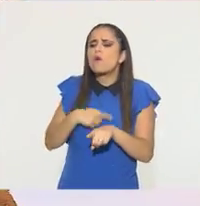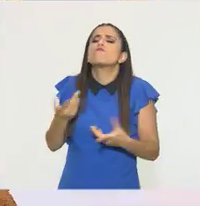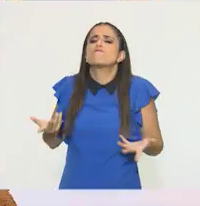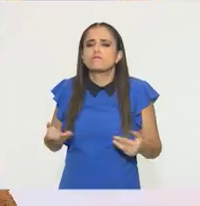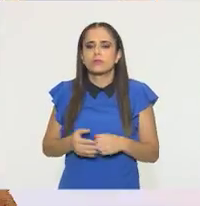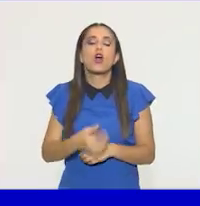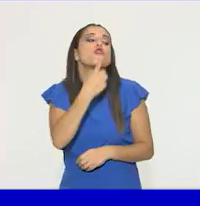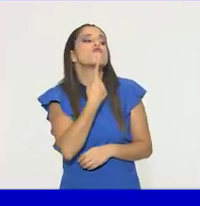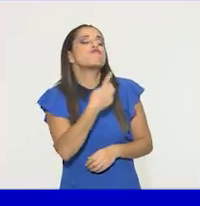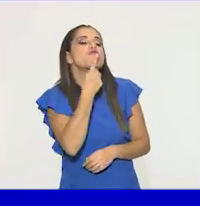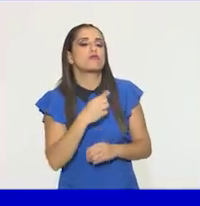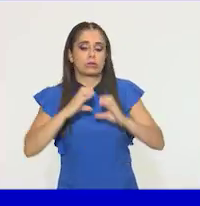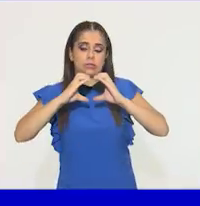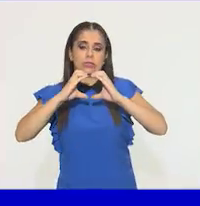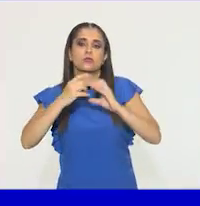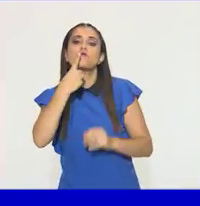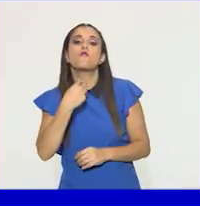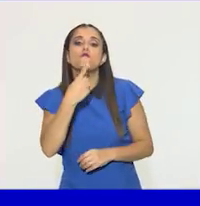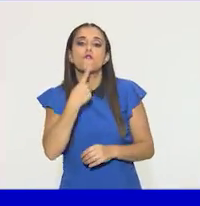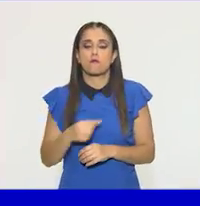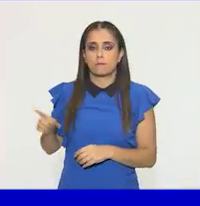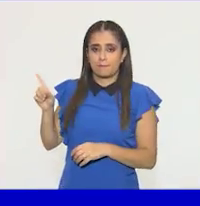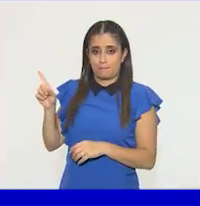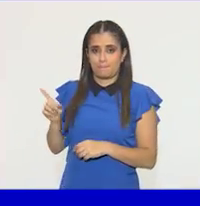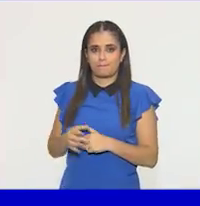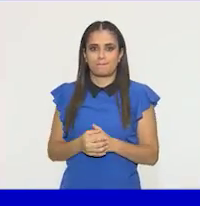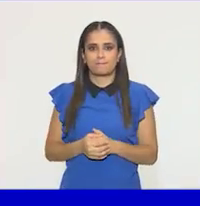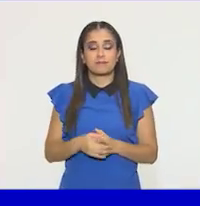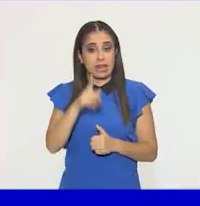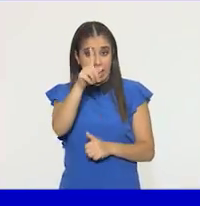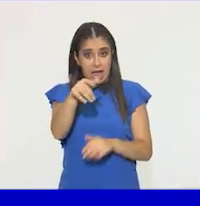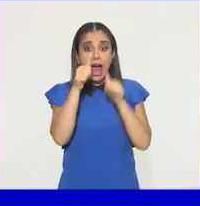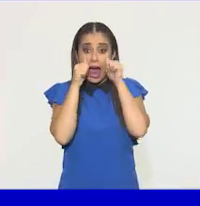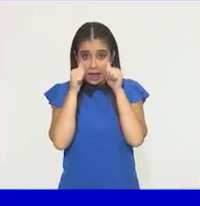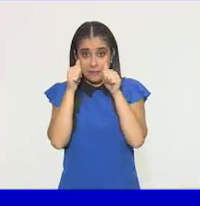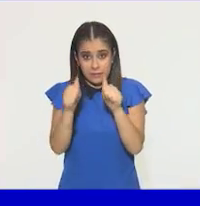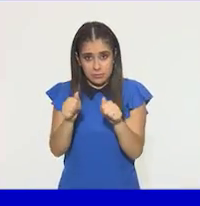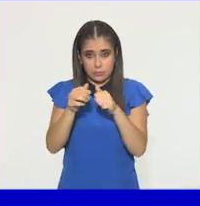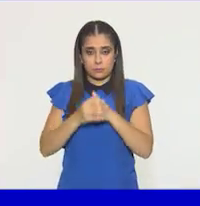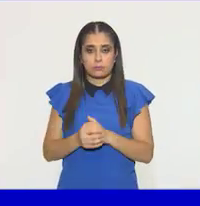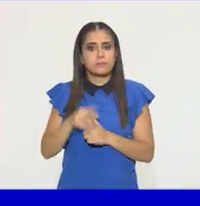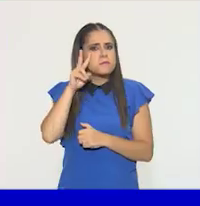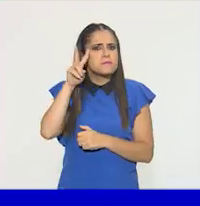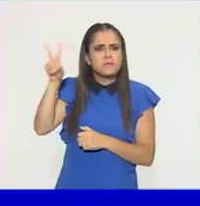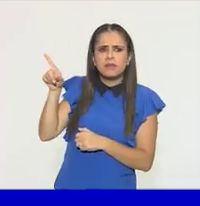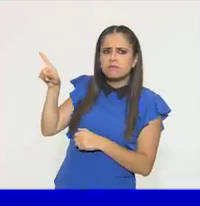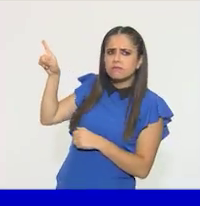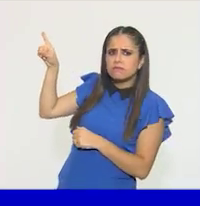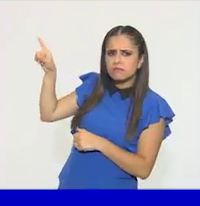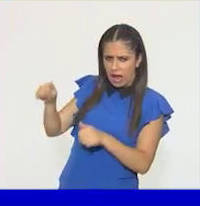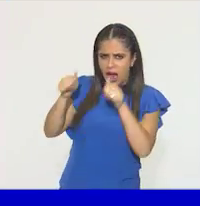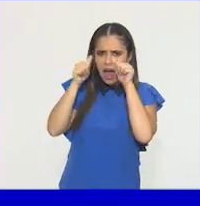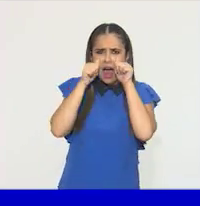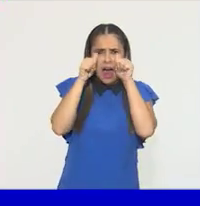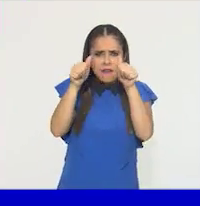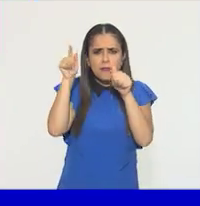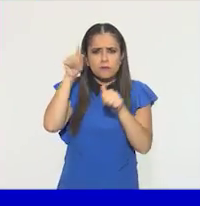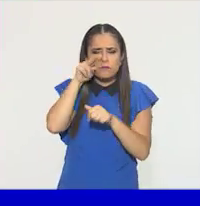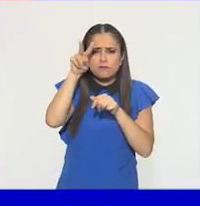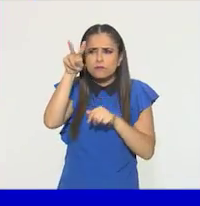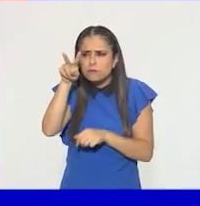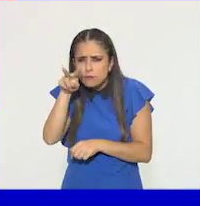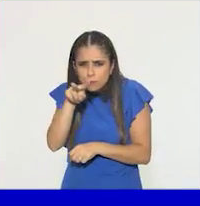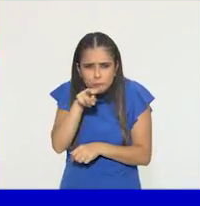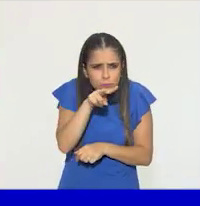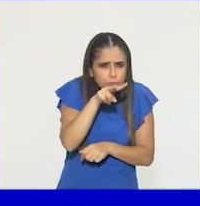El rojo, es mi favorito. Perfecto. Allá en casita, pongan mucha atención, chicos. Vamos a observar el círculo. No perdamos de vista el